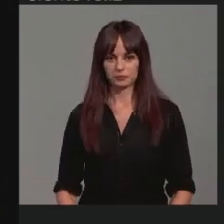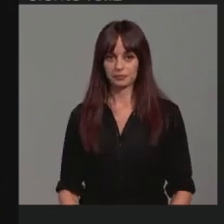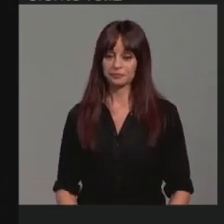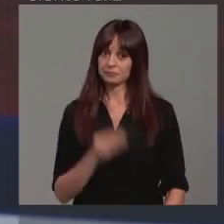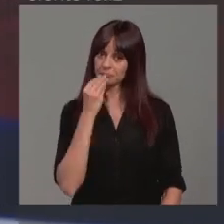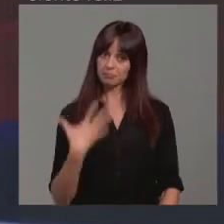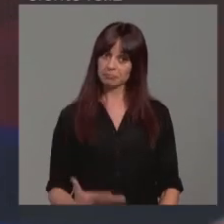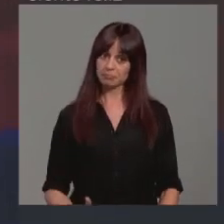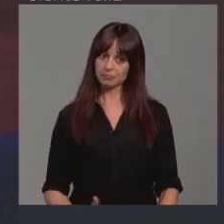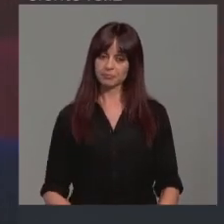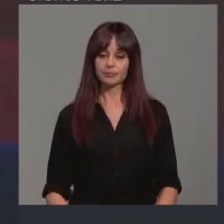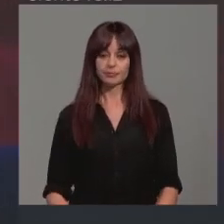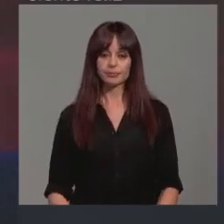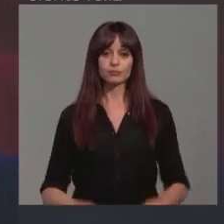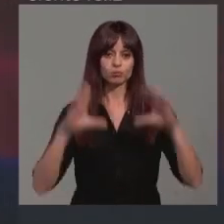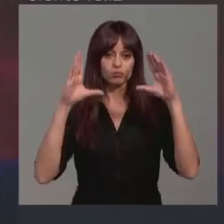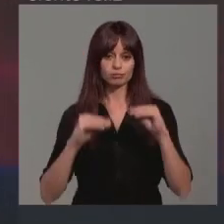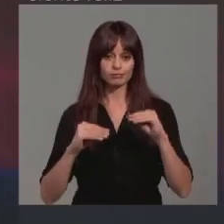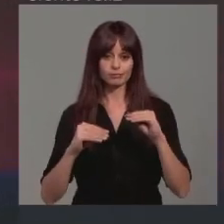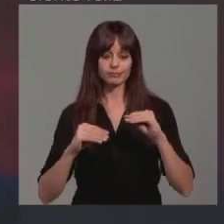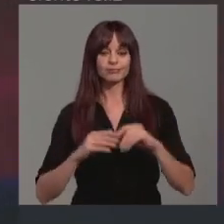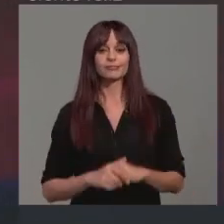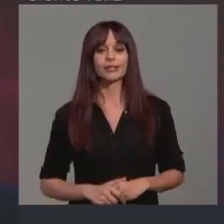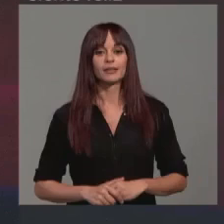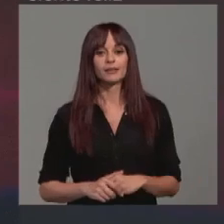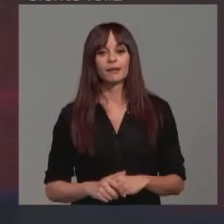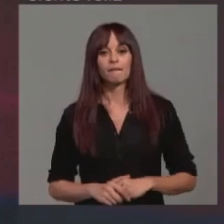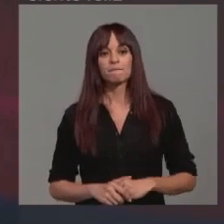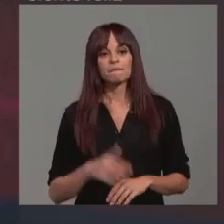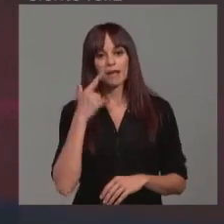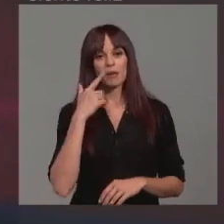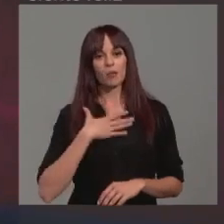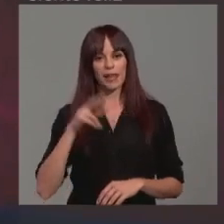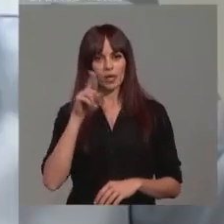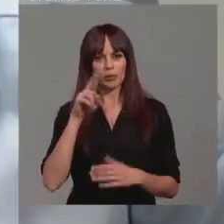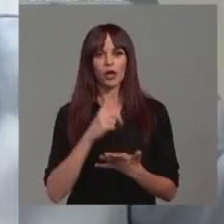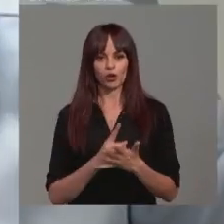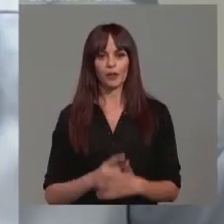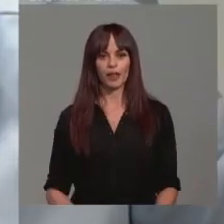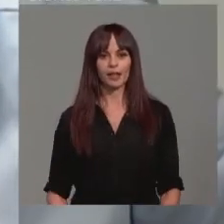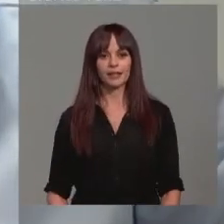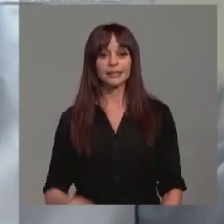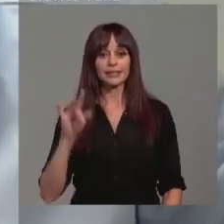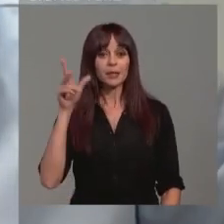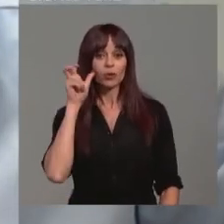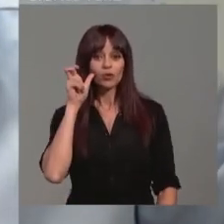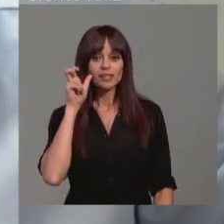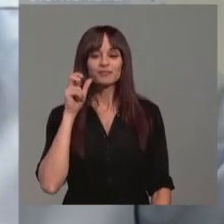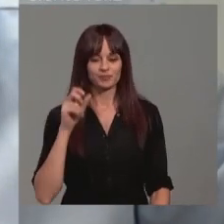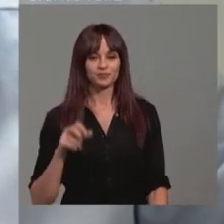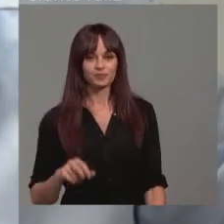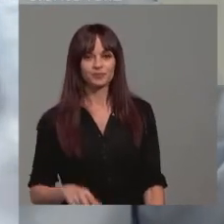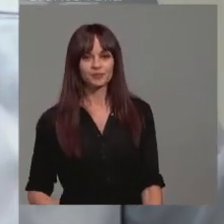Bueno, pues se ha ido la conexión. Vamos a ver si la podemos recuperar. Sí, ¿me oyen ahora? Sí.